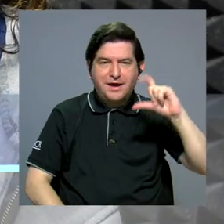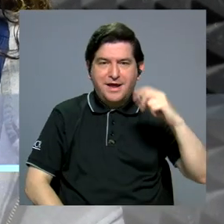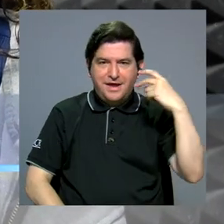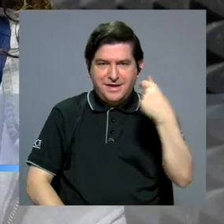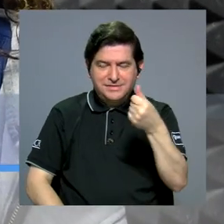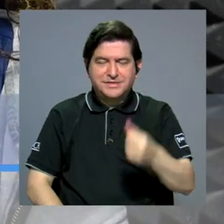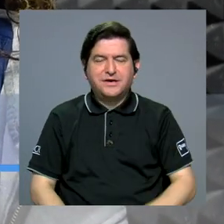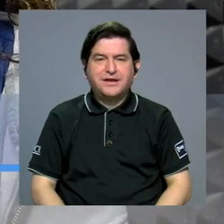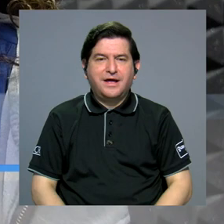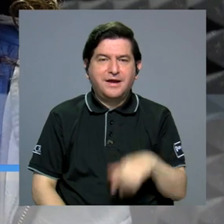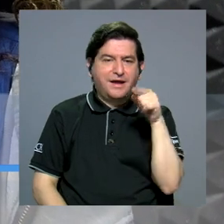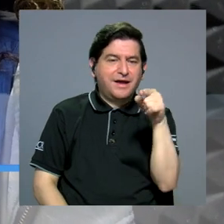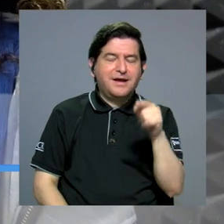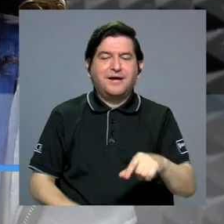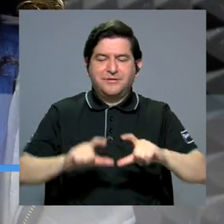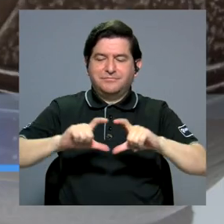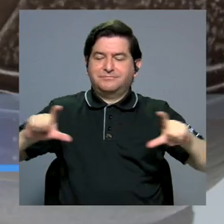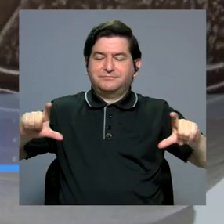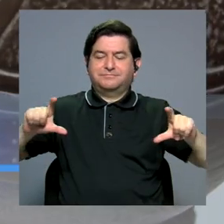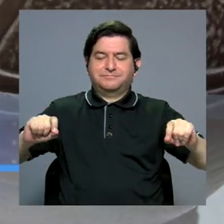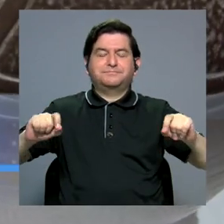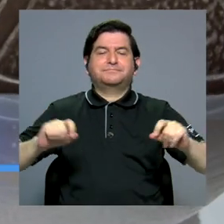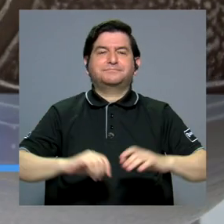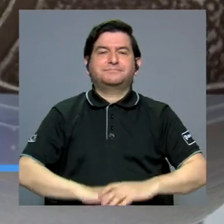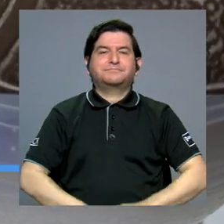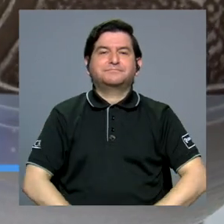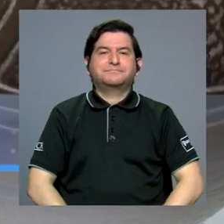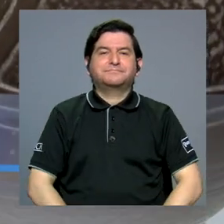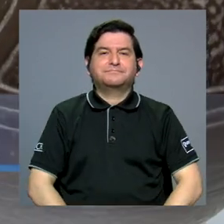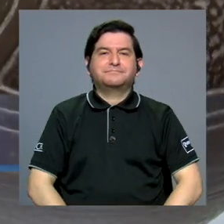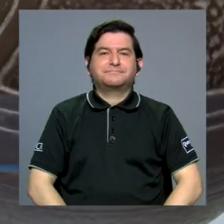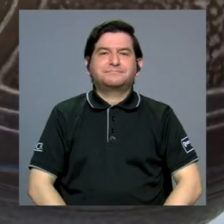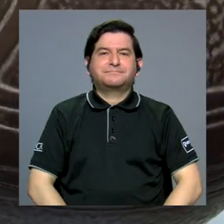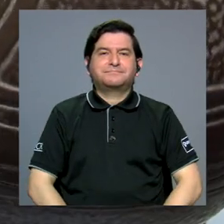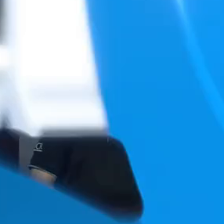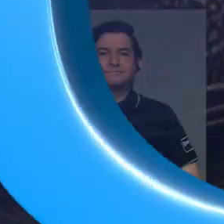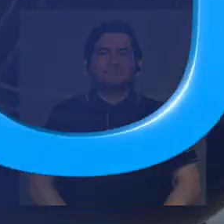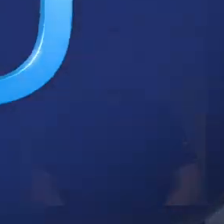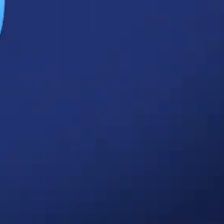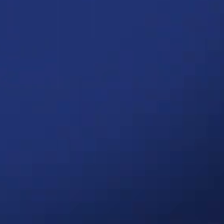Instagram bajo el usuario de artesenperspectiva.cr.